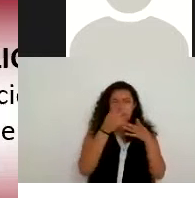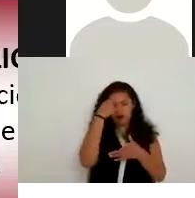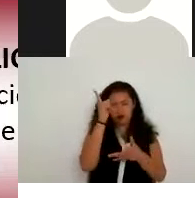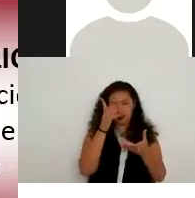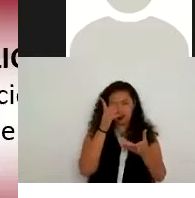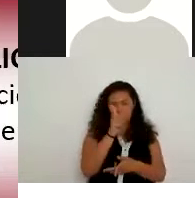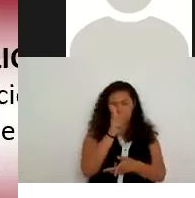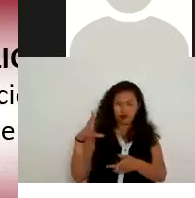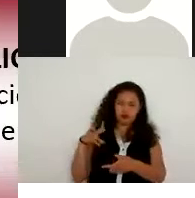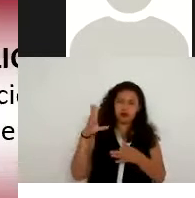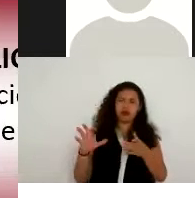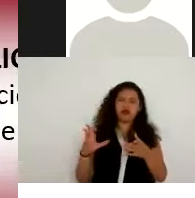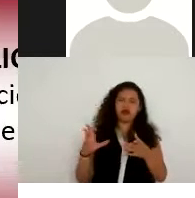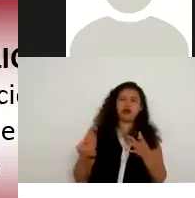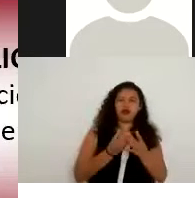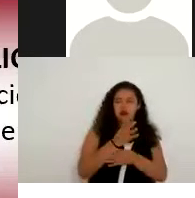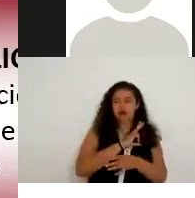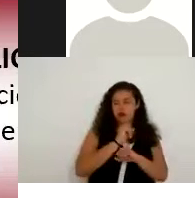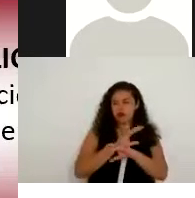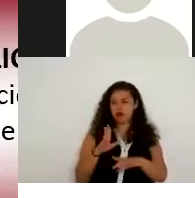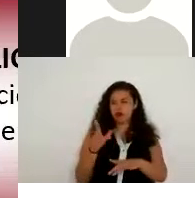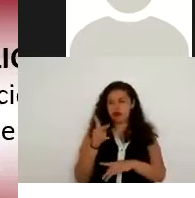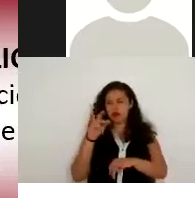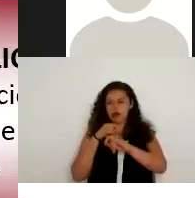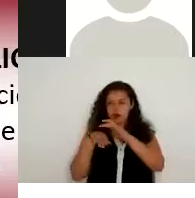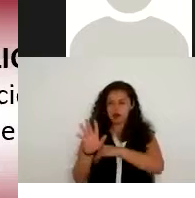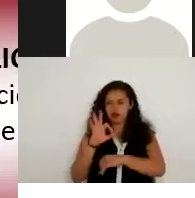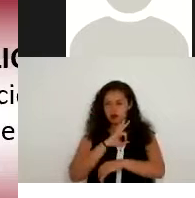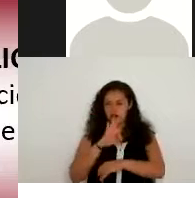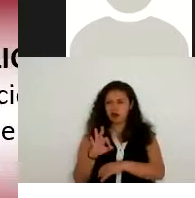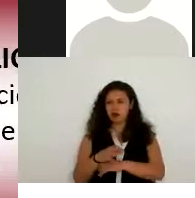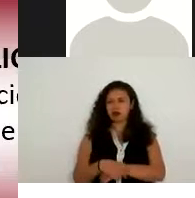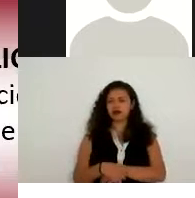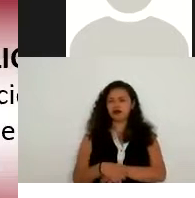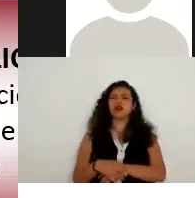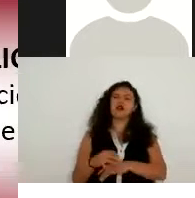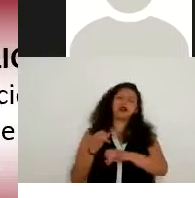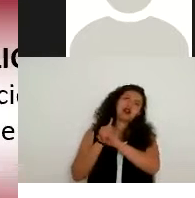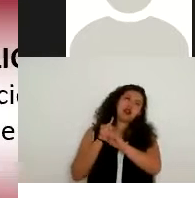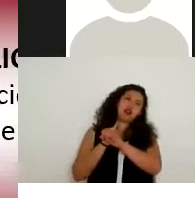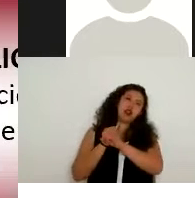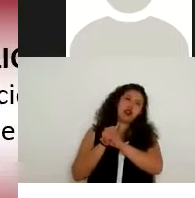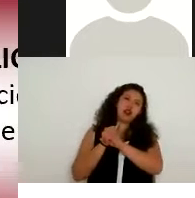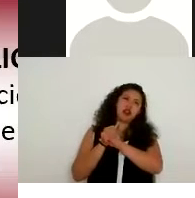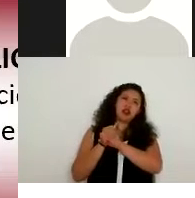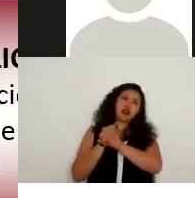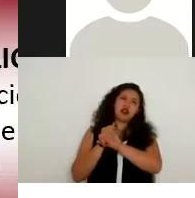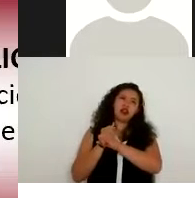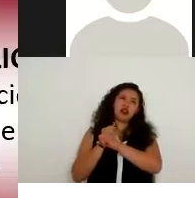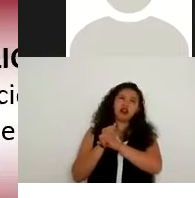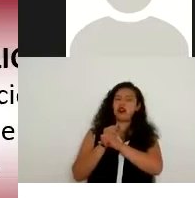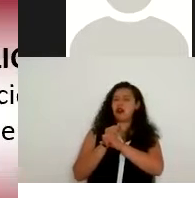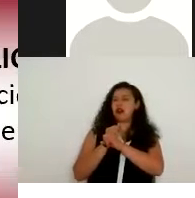hablemos de fuentes de acceso público primordialmente pensemos en páginas de internet o en algún lugar donde se publica información